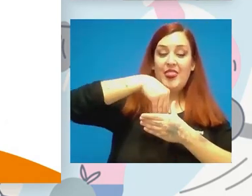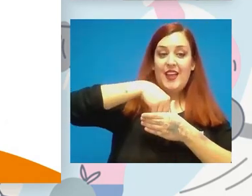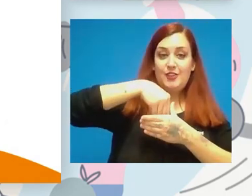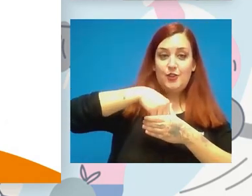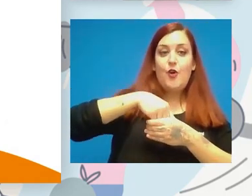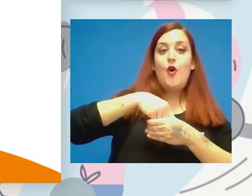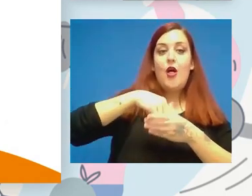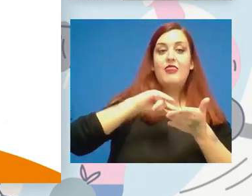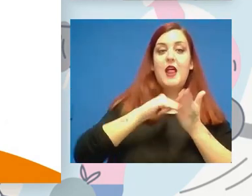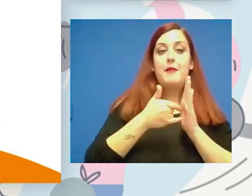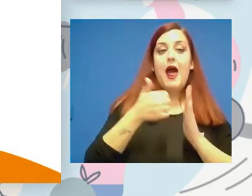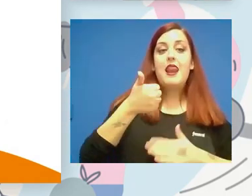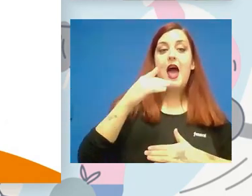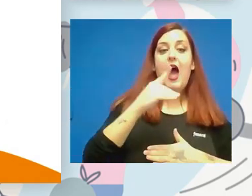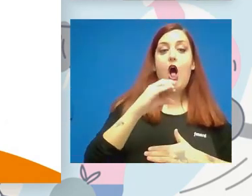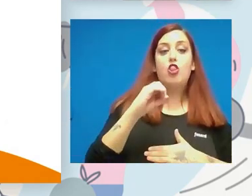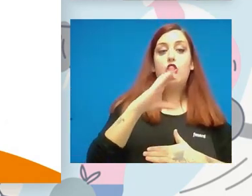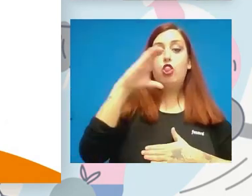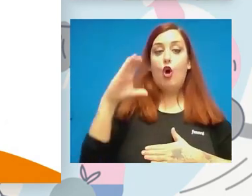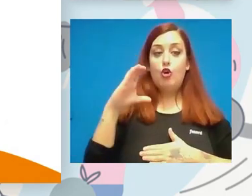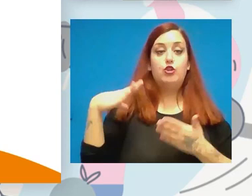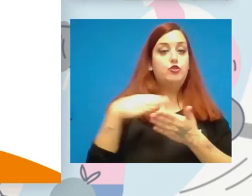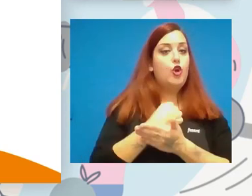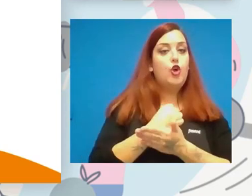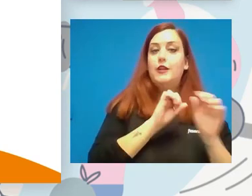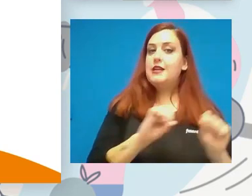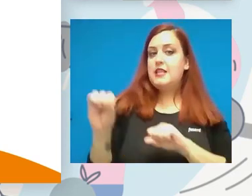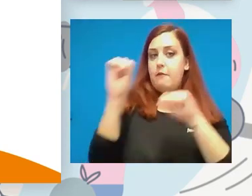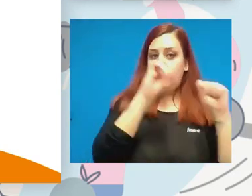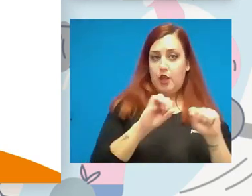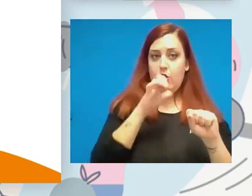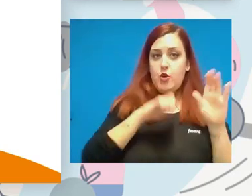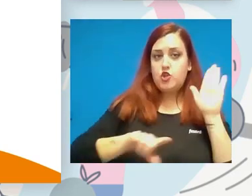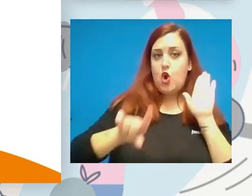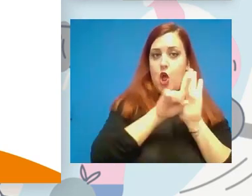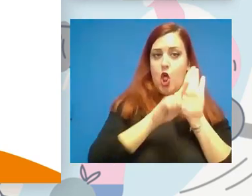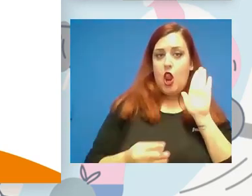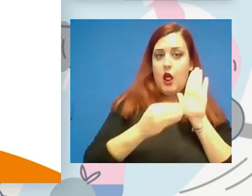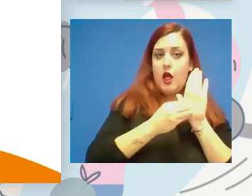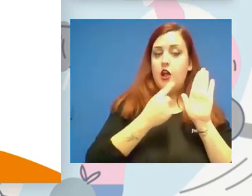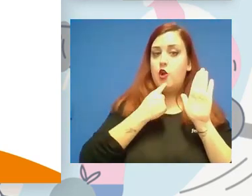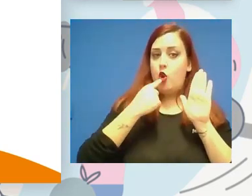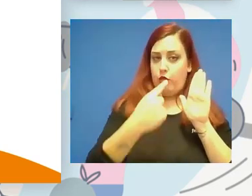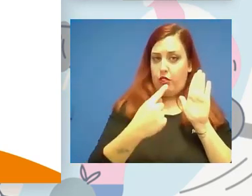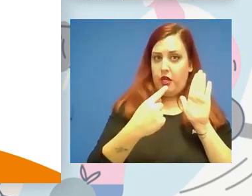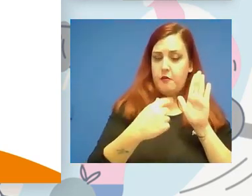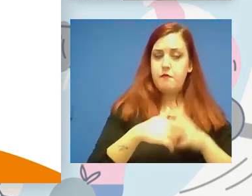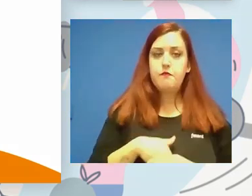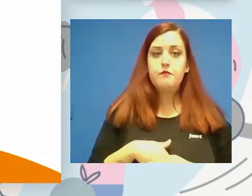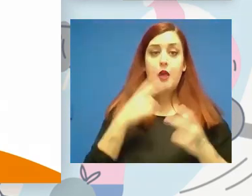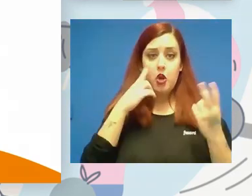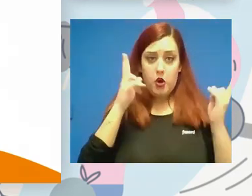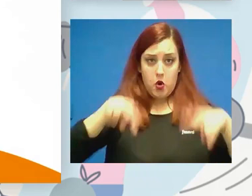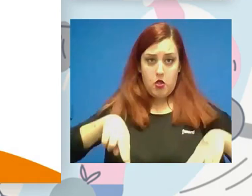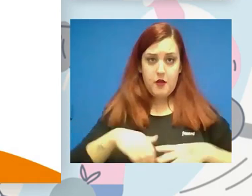patrocinadores. Todo eso tiene que estar muy protegido y la ley así lo establece y lo consagra, yo creo. Y